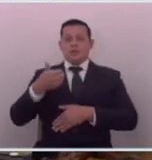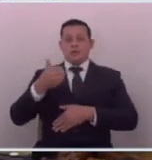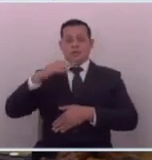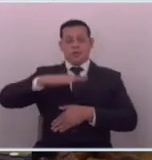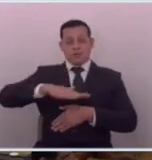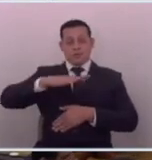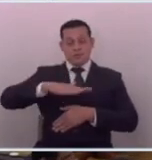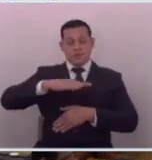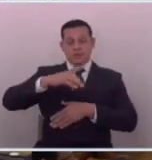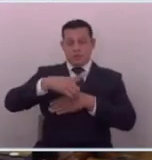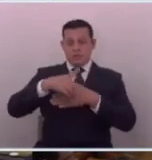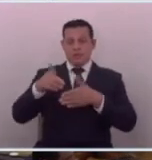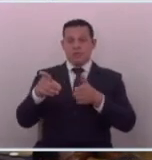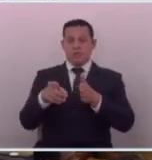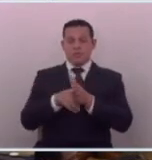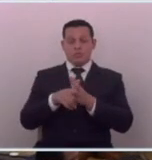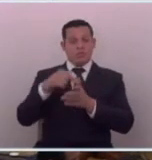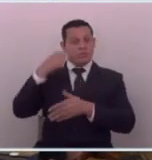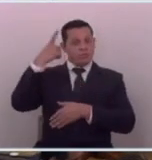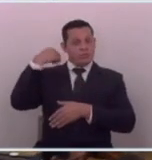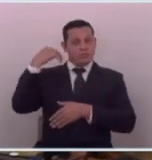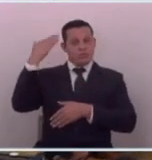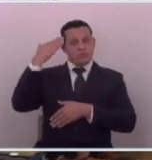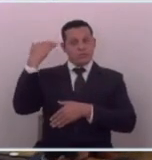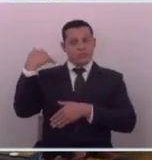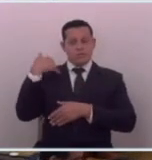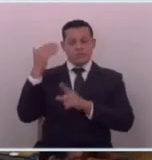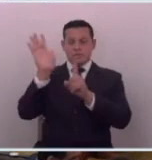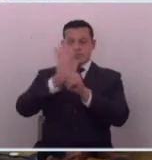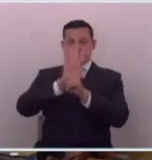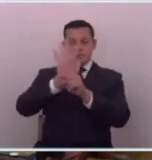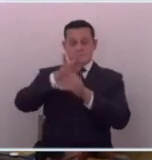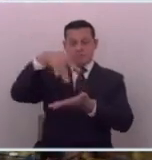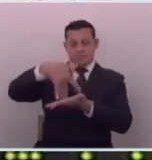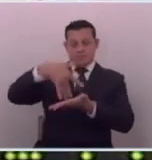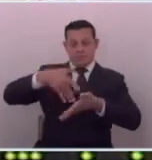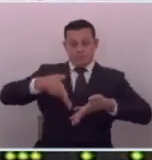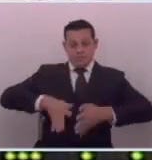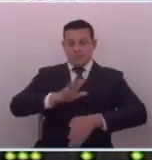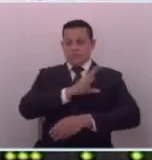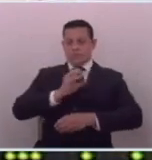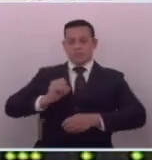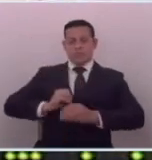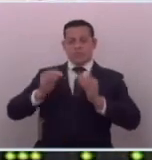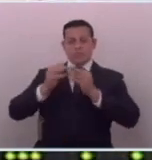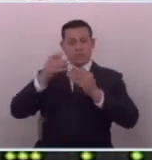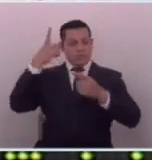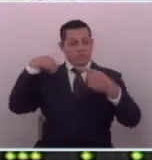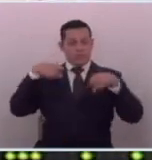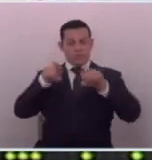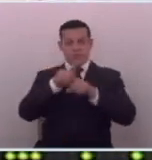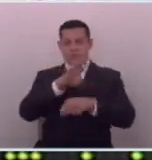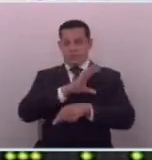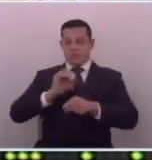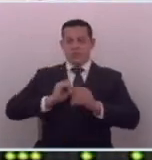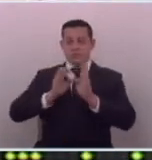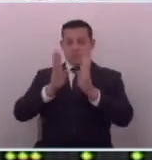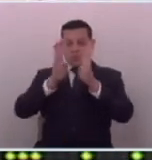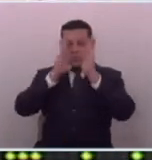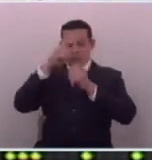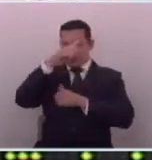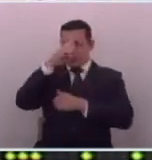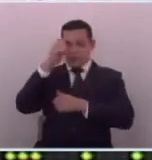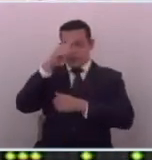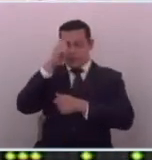tardes colegas diputados y diputadas un saludo a la población salvadoreña y también a nuestra querida diáspora que siempre está pendiente de nuestro trabajo